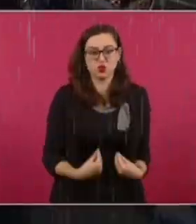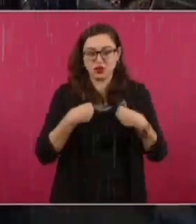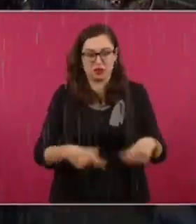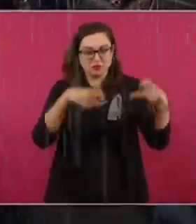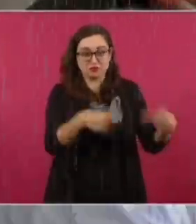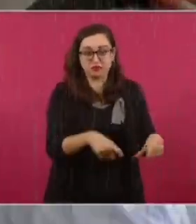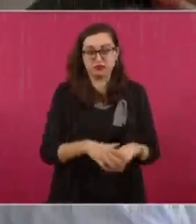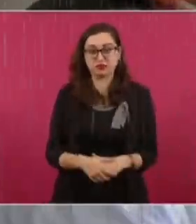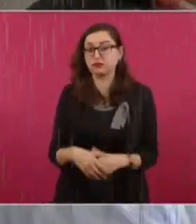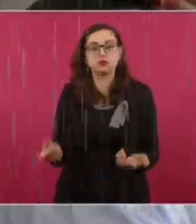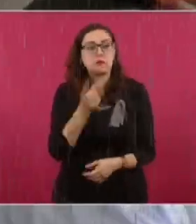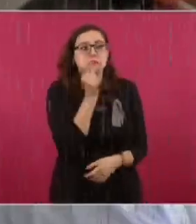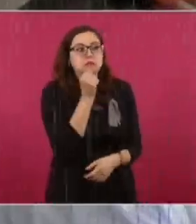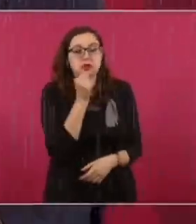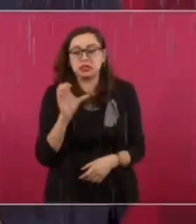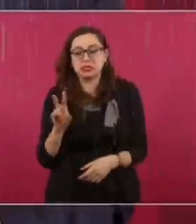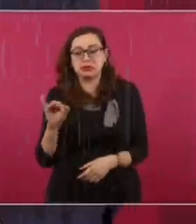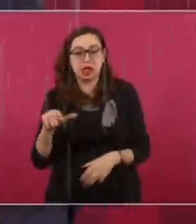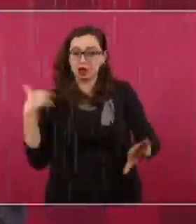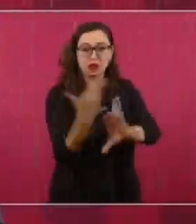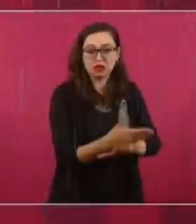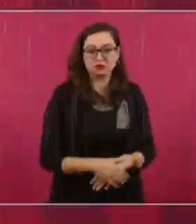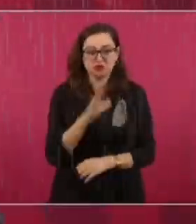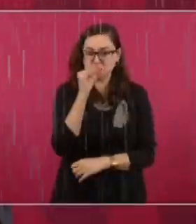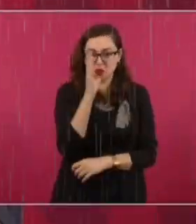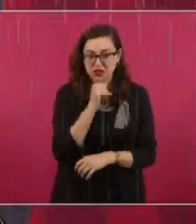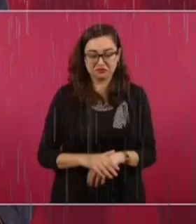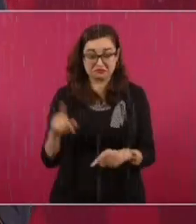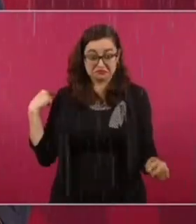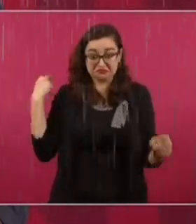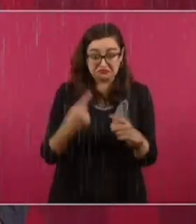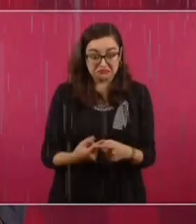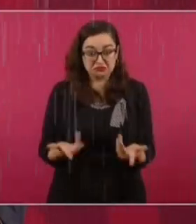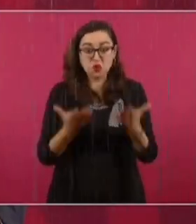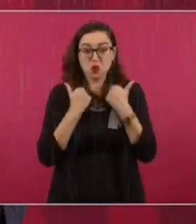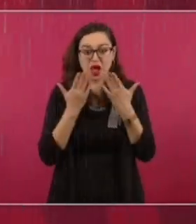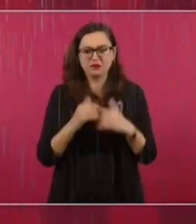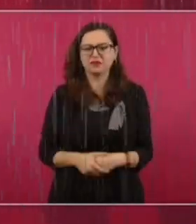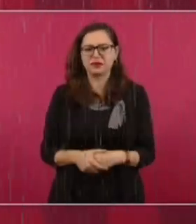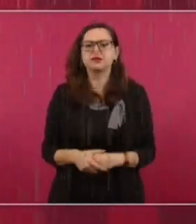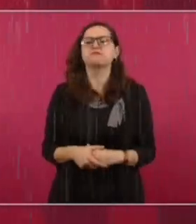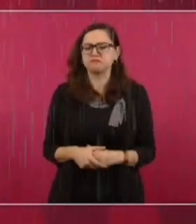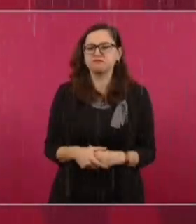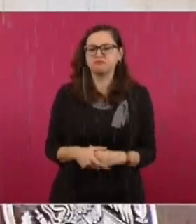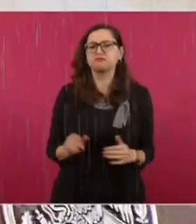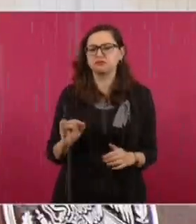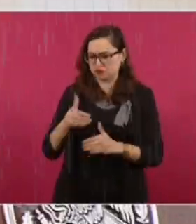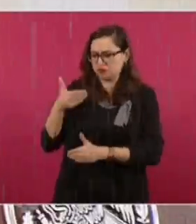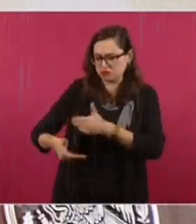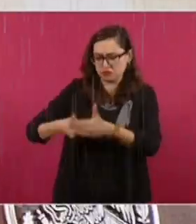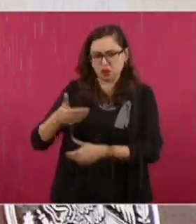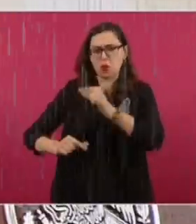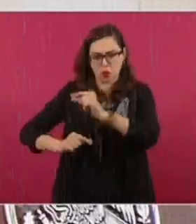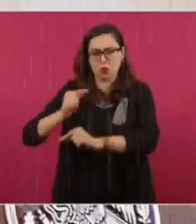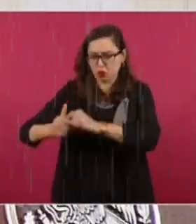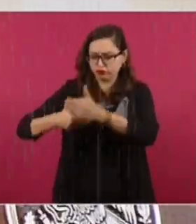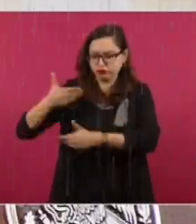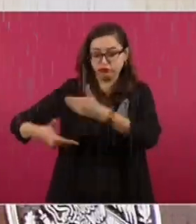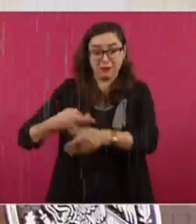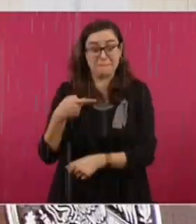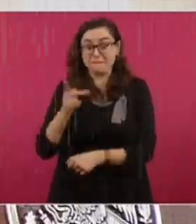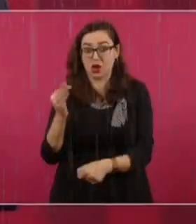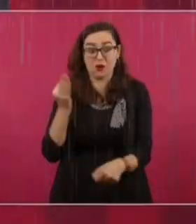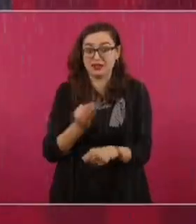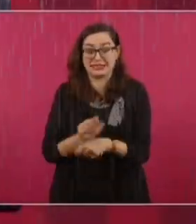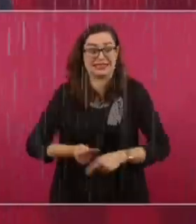¿No había una institución civil que pudiera con el reto? No, al contrario. ¿Y a la fecha no la hay? Es que puede haber transitoriamente, pero lo que hay